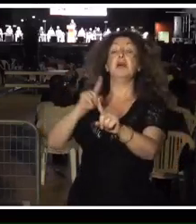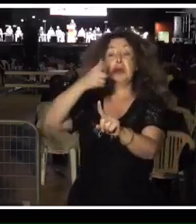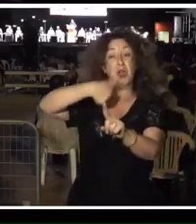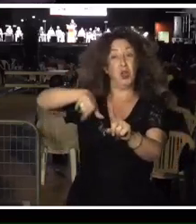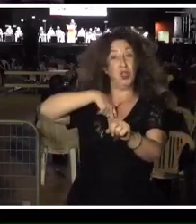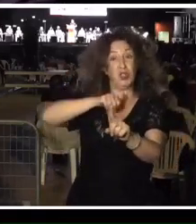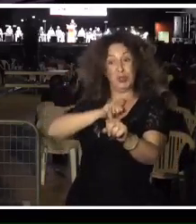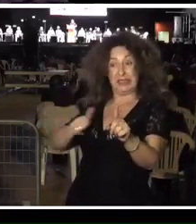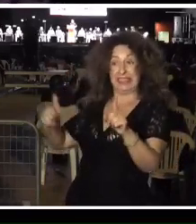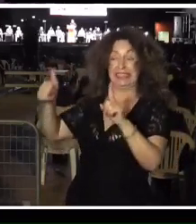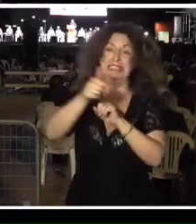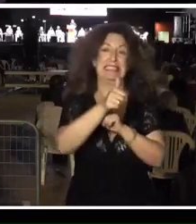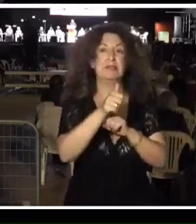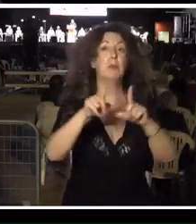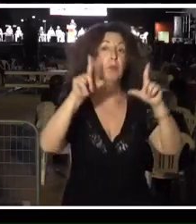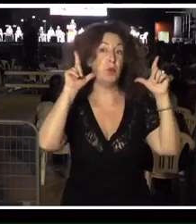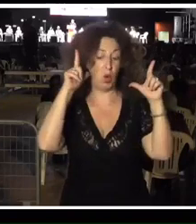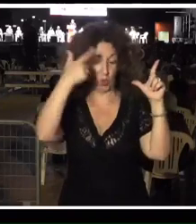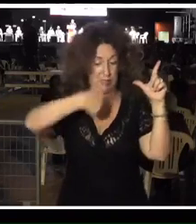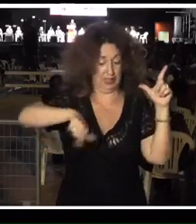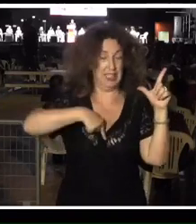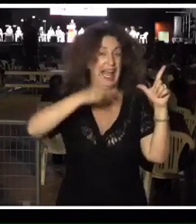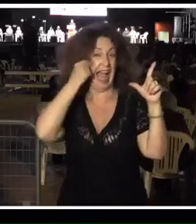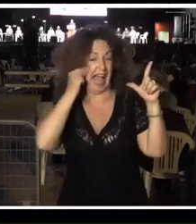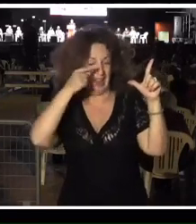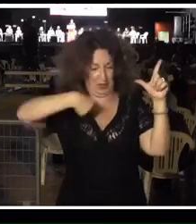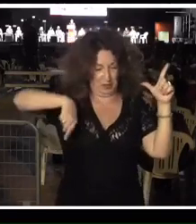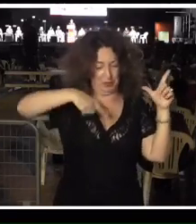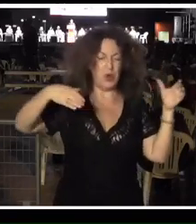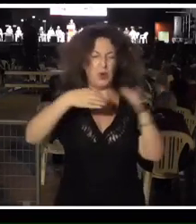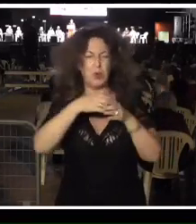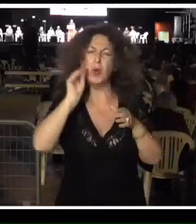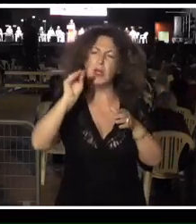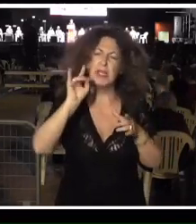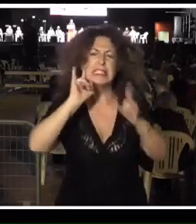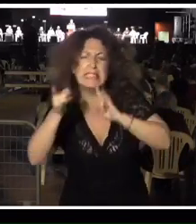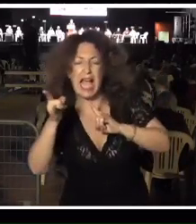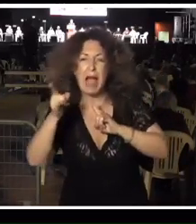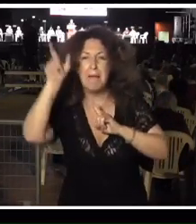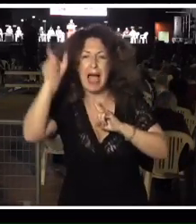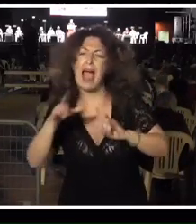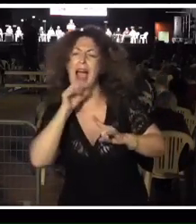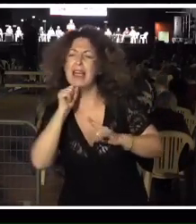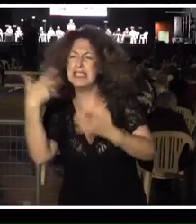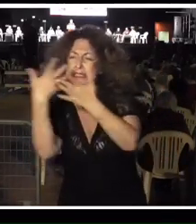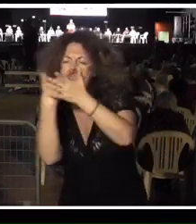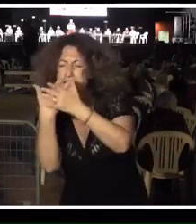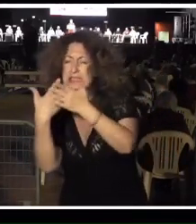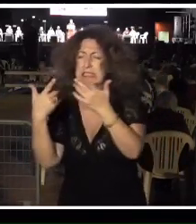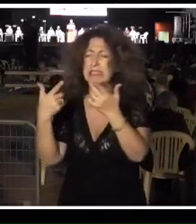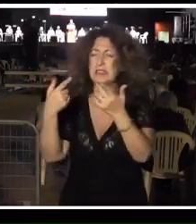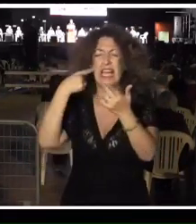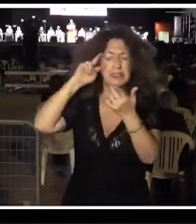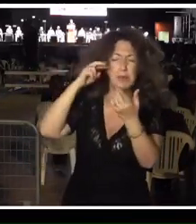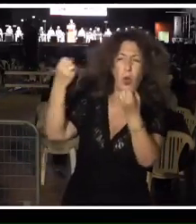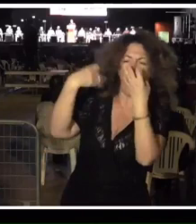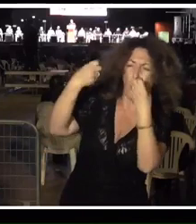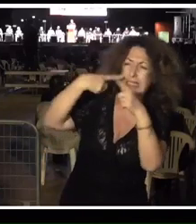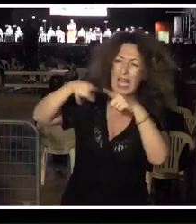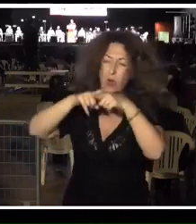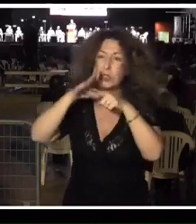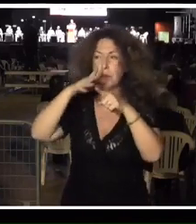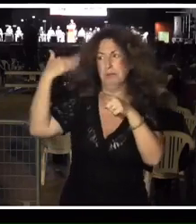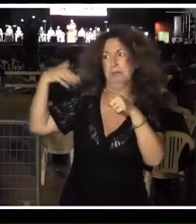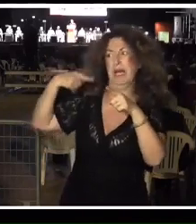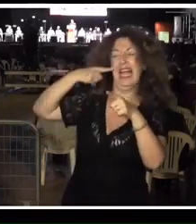informarnos, para tomar referencia, para asesorarnos, para escuchar voces experimentadas, voces lúcidas